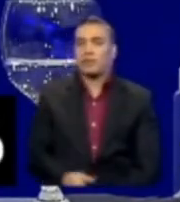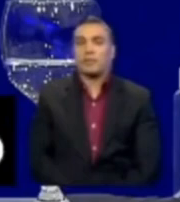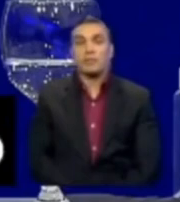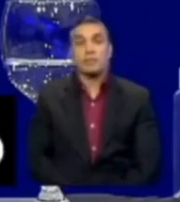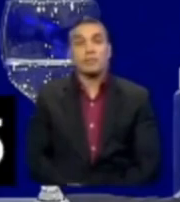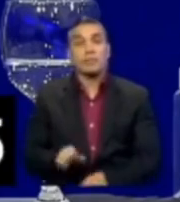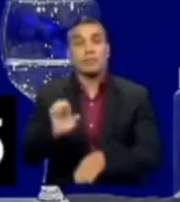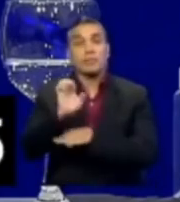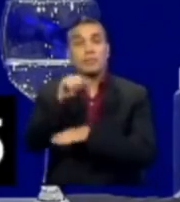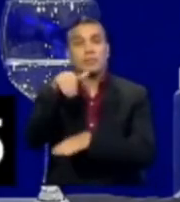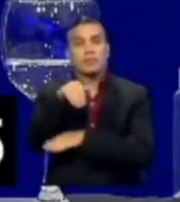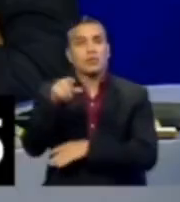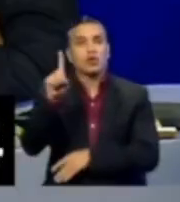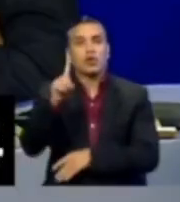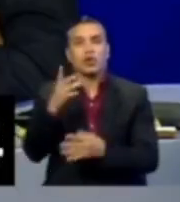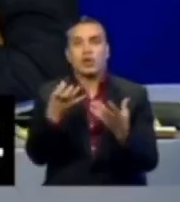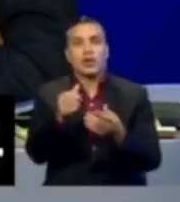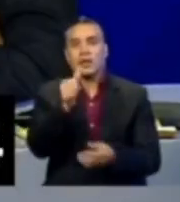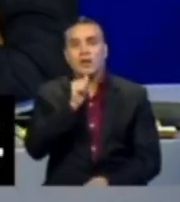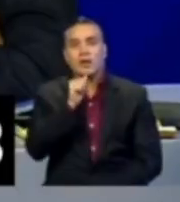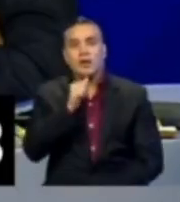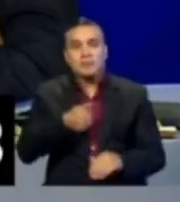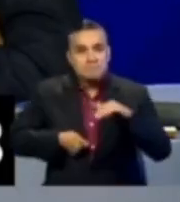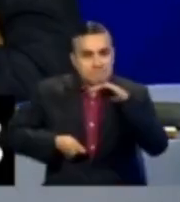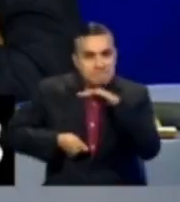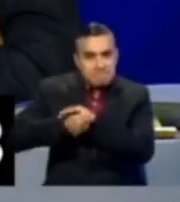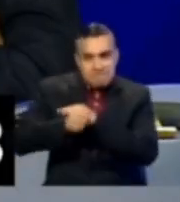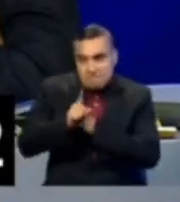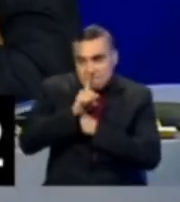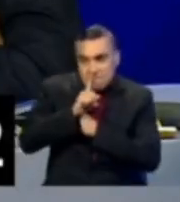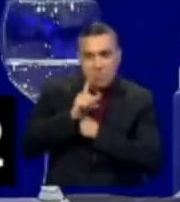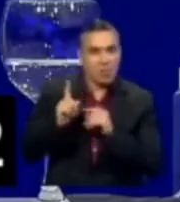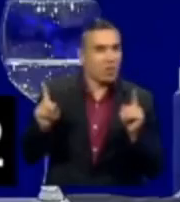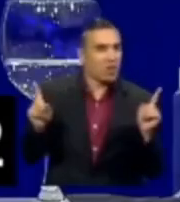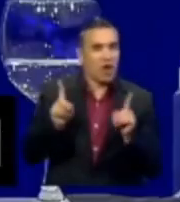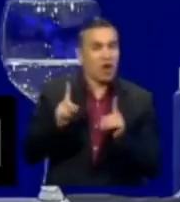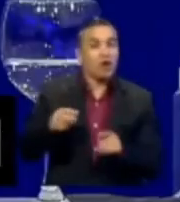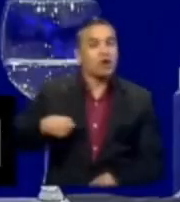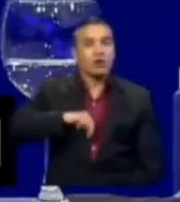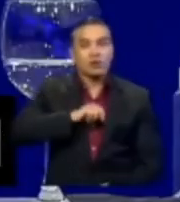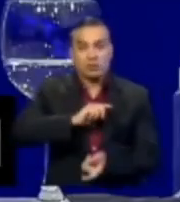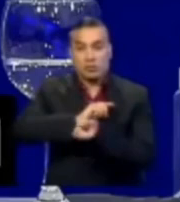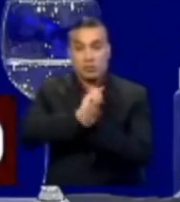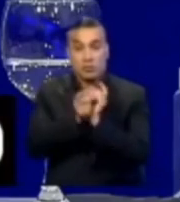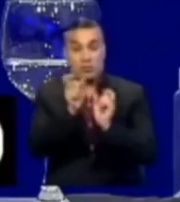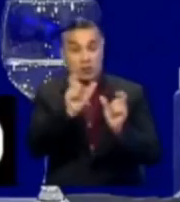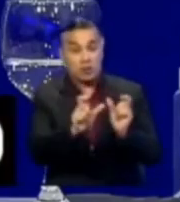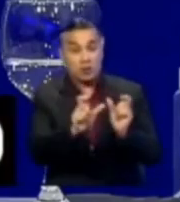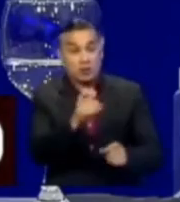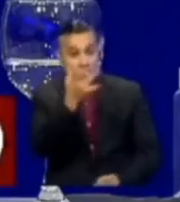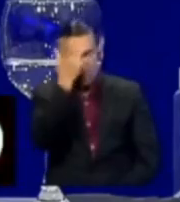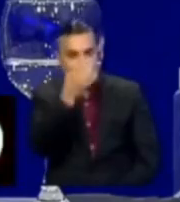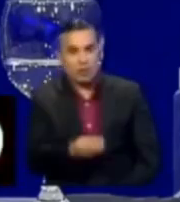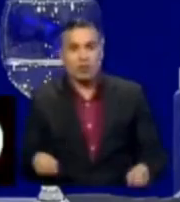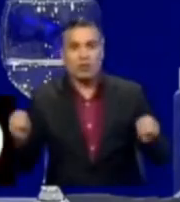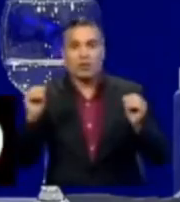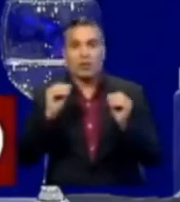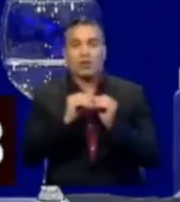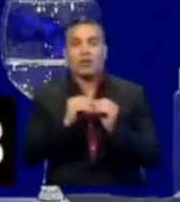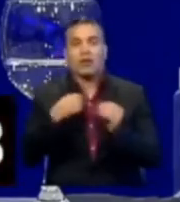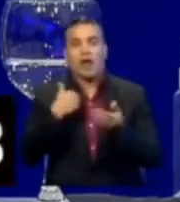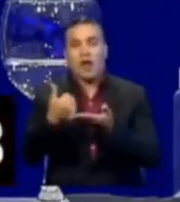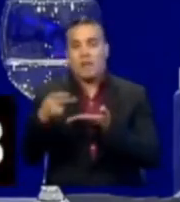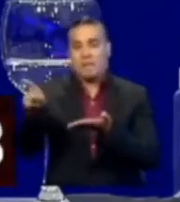ecuatorianos no queremos una privatización tapiñada. No queremos que quiera convertir a los pacientes otra vez en sus